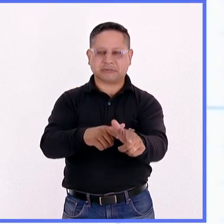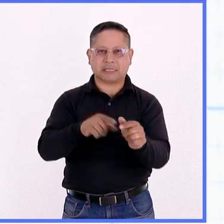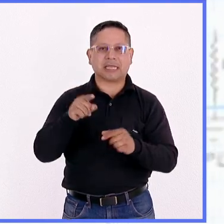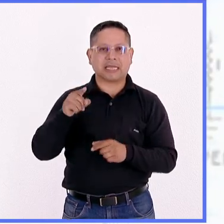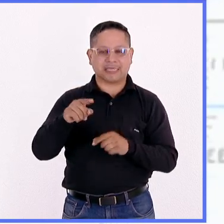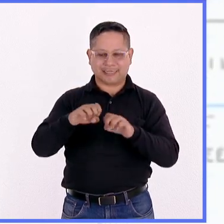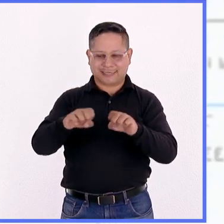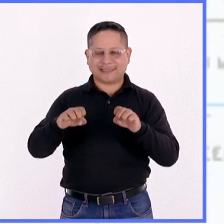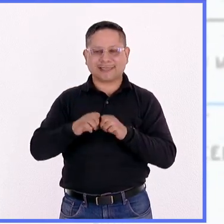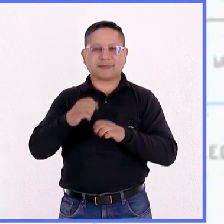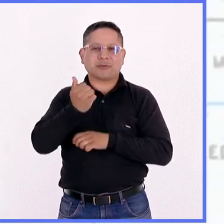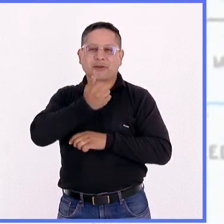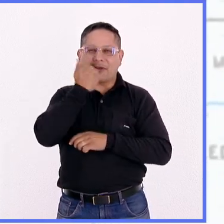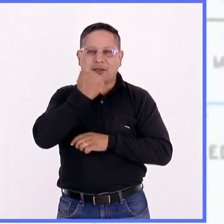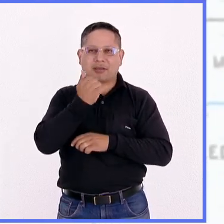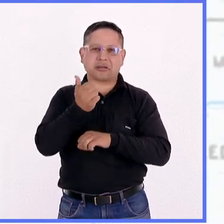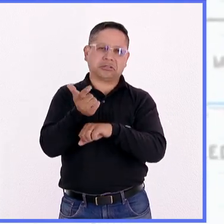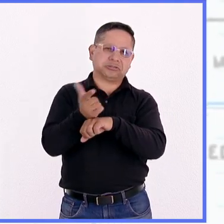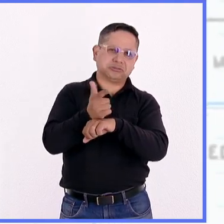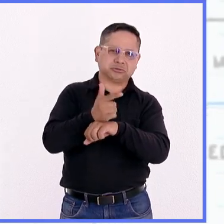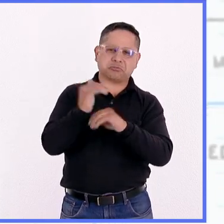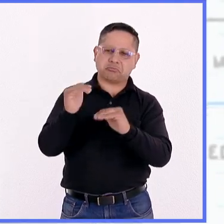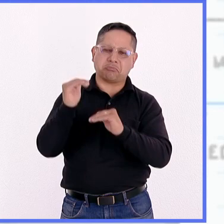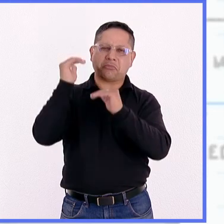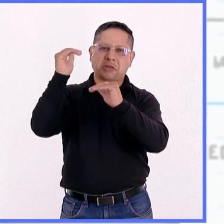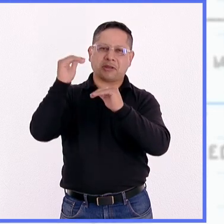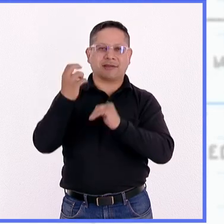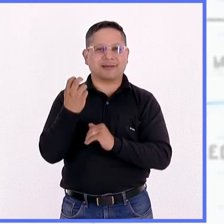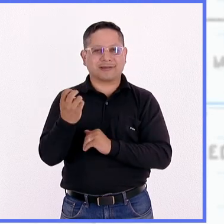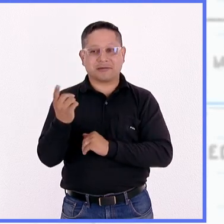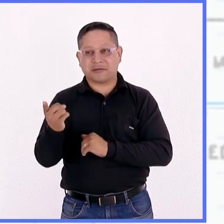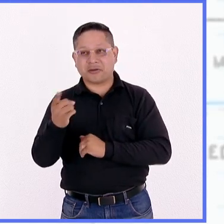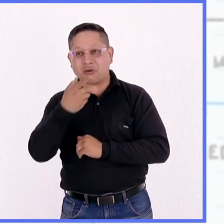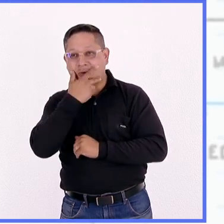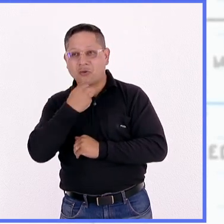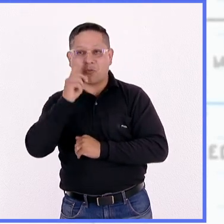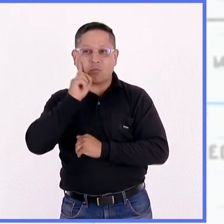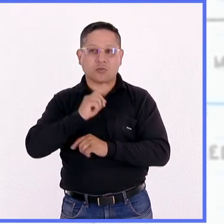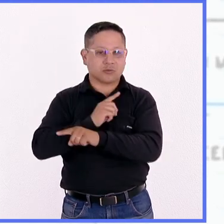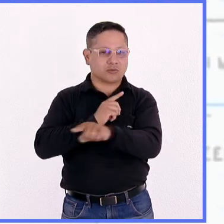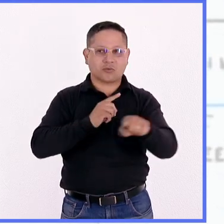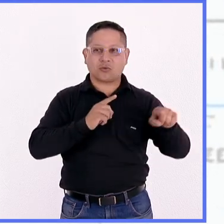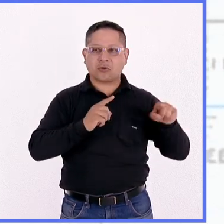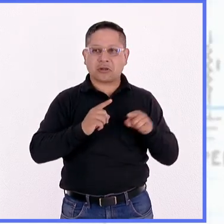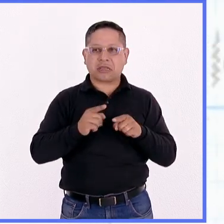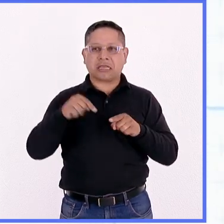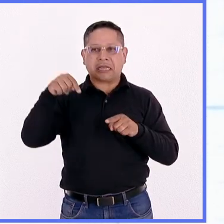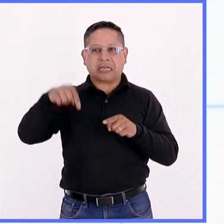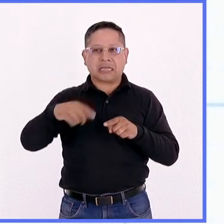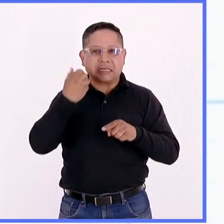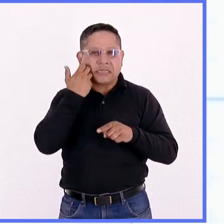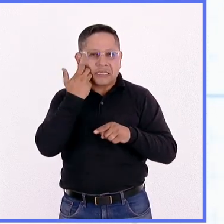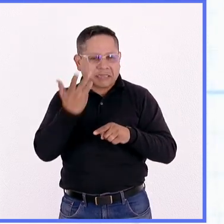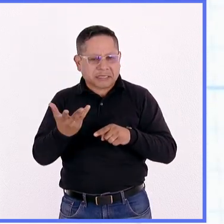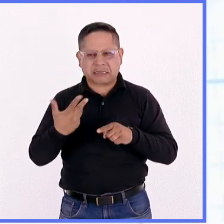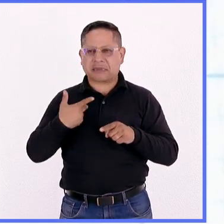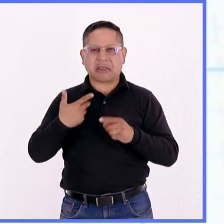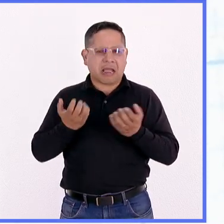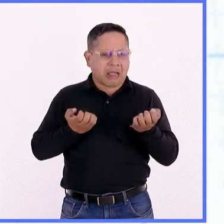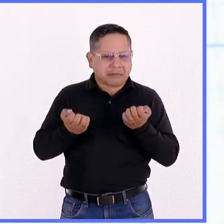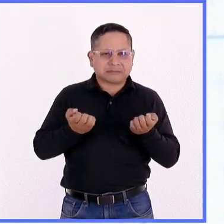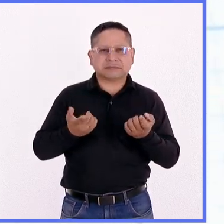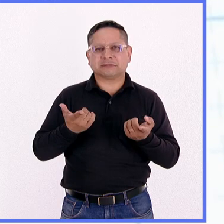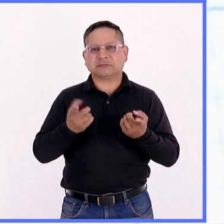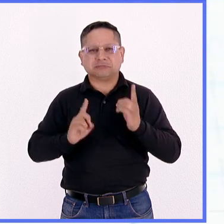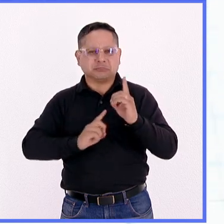conformado por estudiantes de licenciatura y posgrado. Ellas y ellos también son entrenadores, pues dan clase a quien quiera sumarse a sus filas